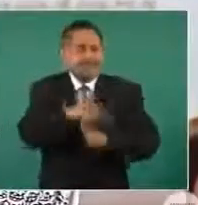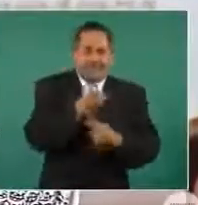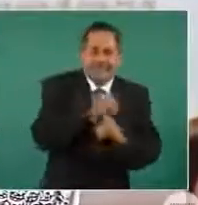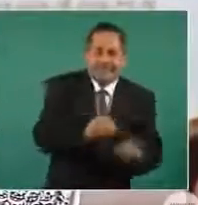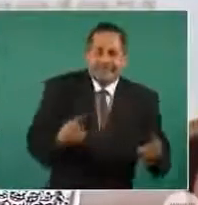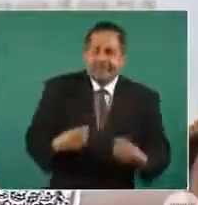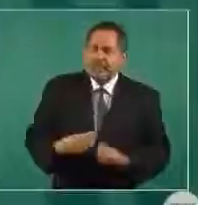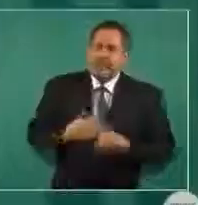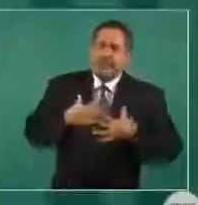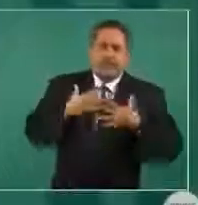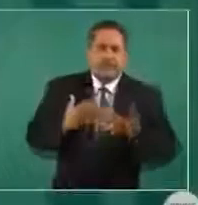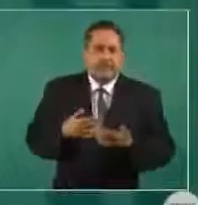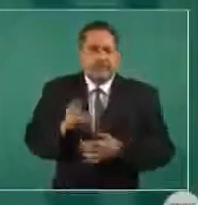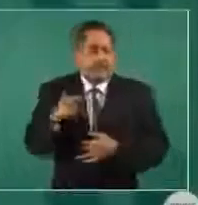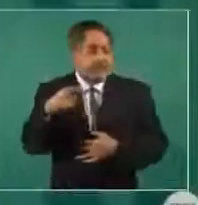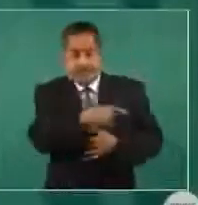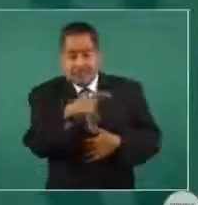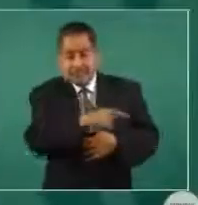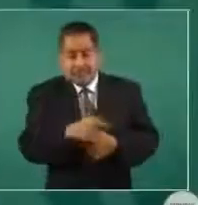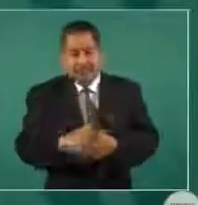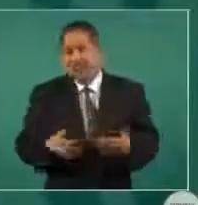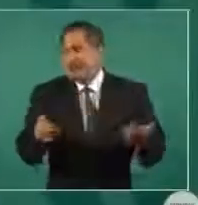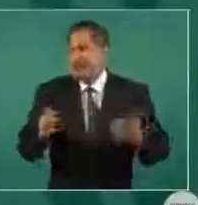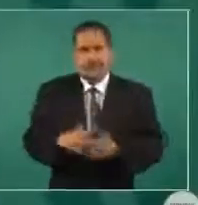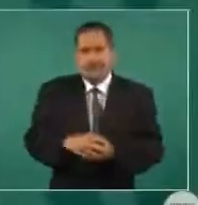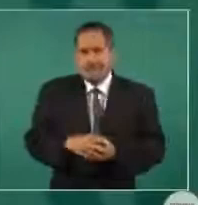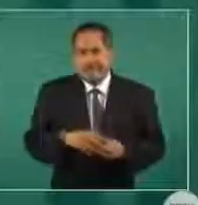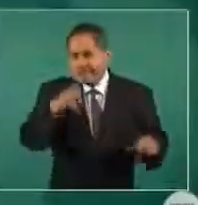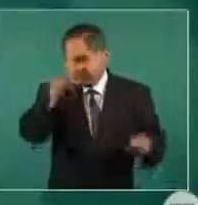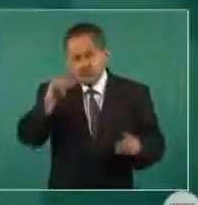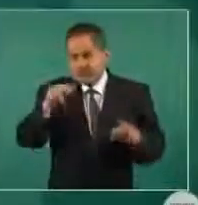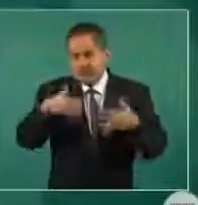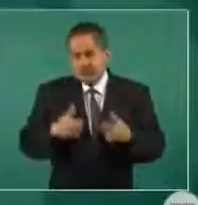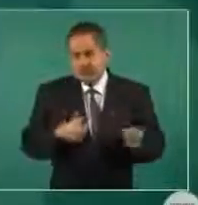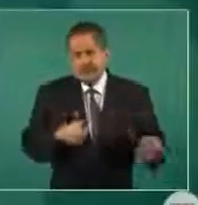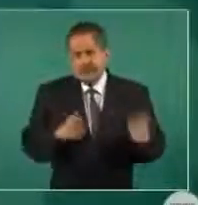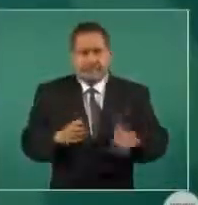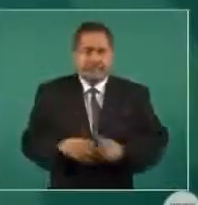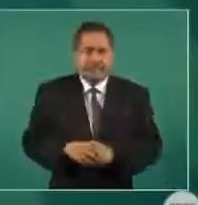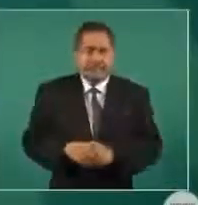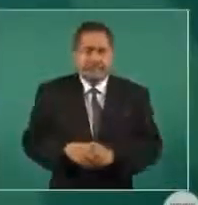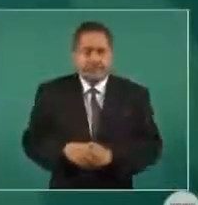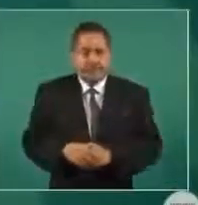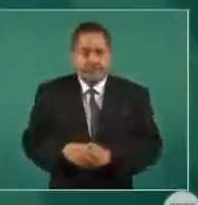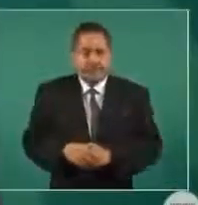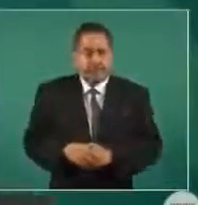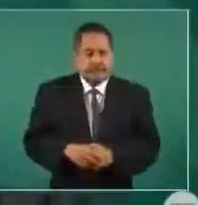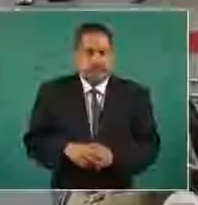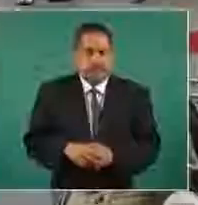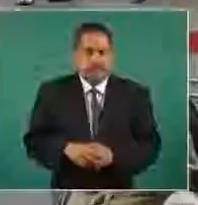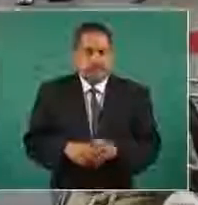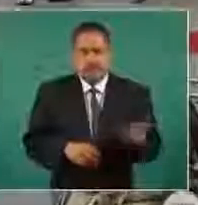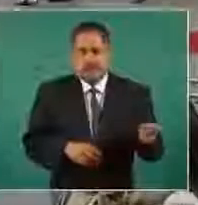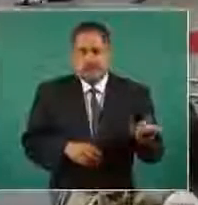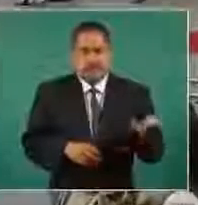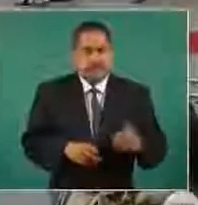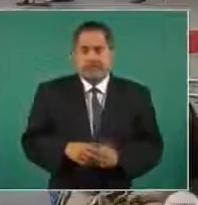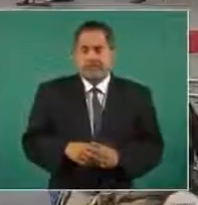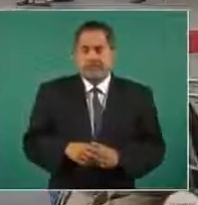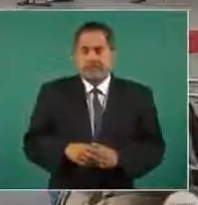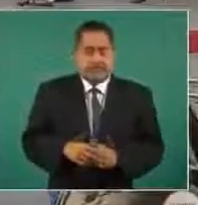Nada más que eso, no lo van a entender los que